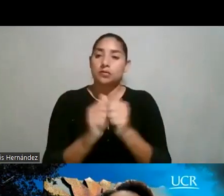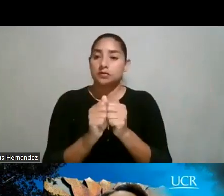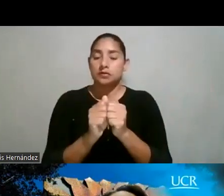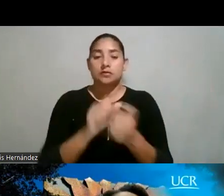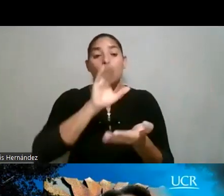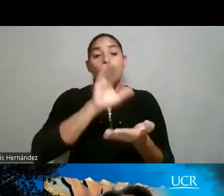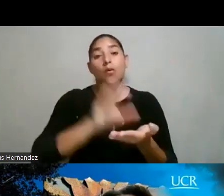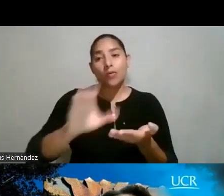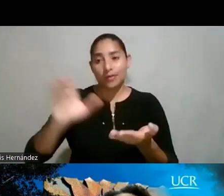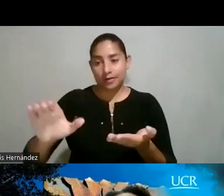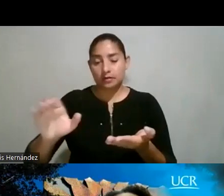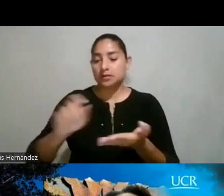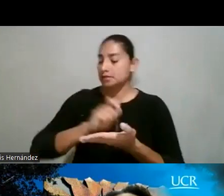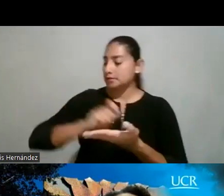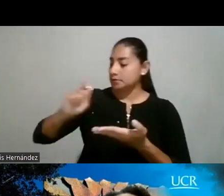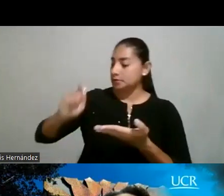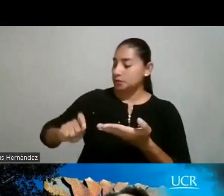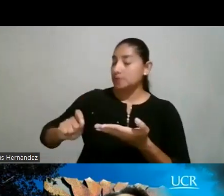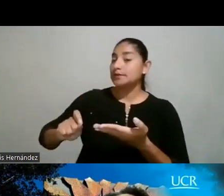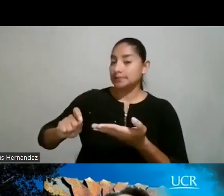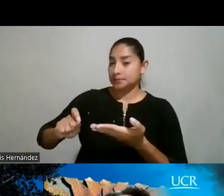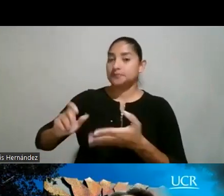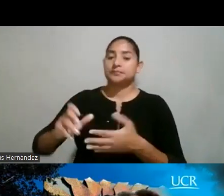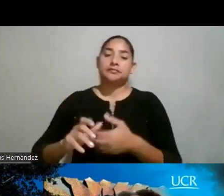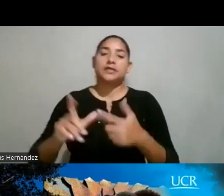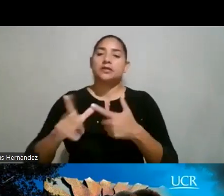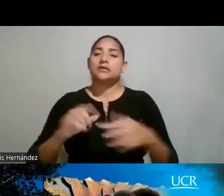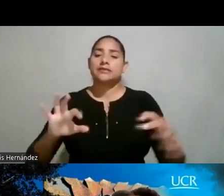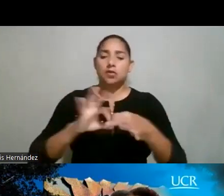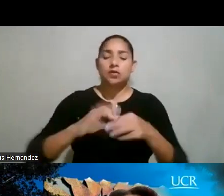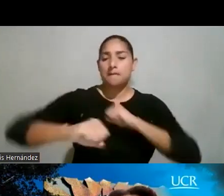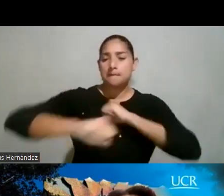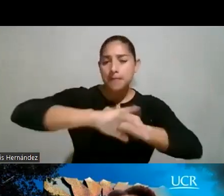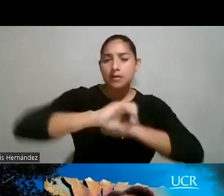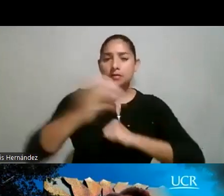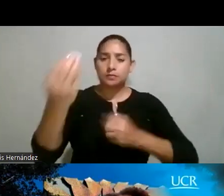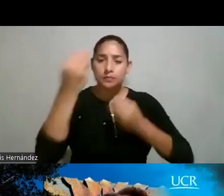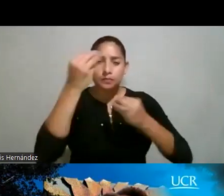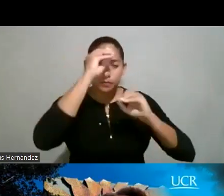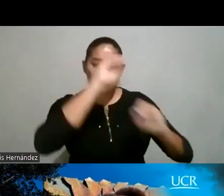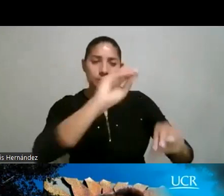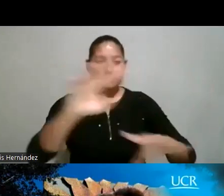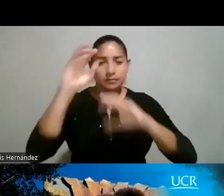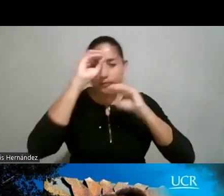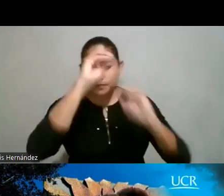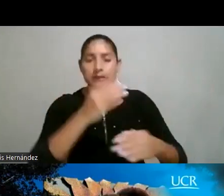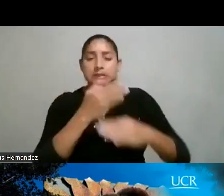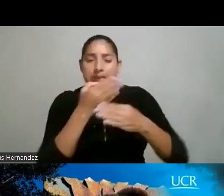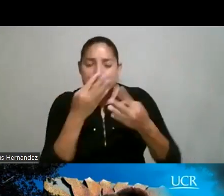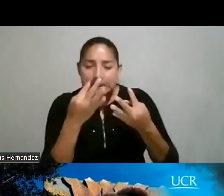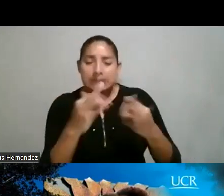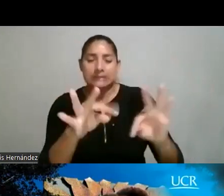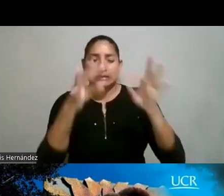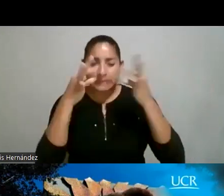colegios y con las escuelas, por ejemplo, ¿verdad? Entonces tiene que ser una campaña de sensibilización, de tratar de evitar